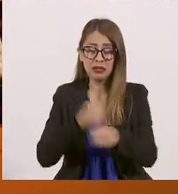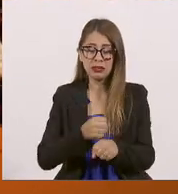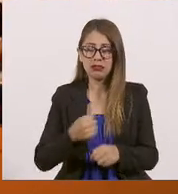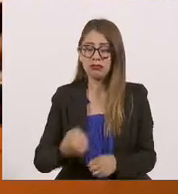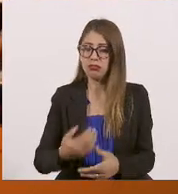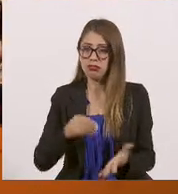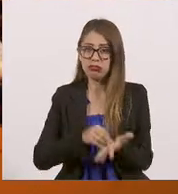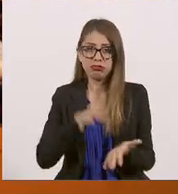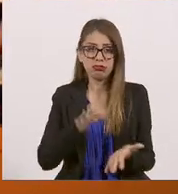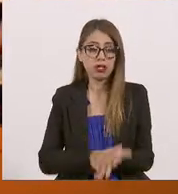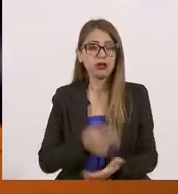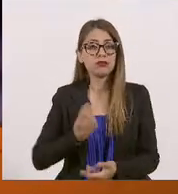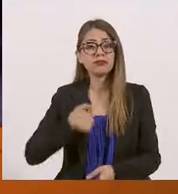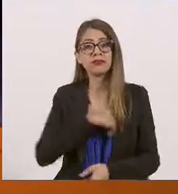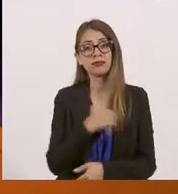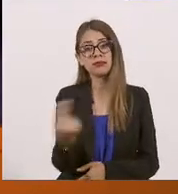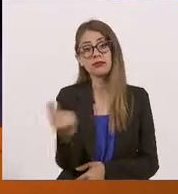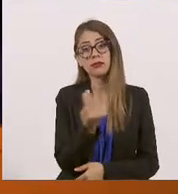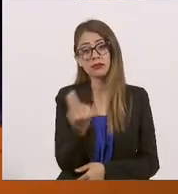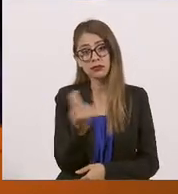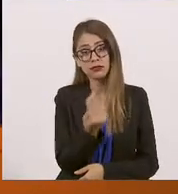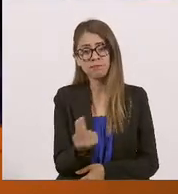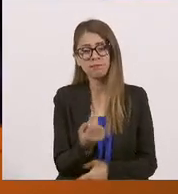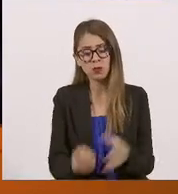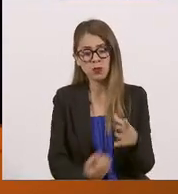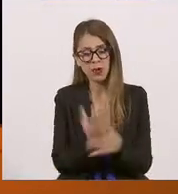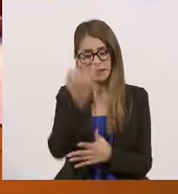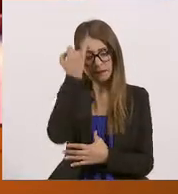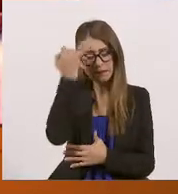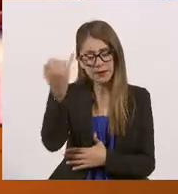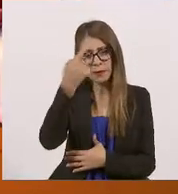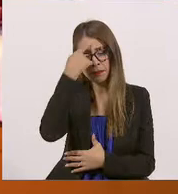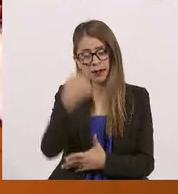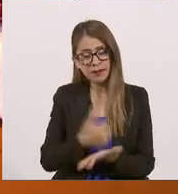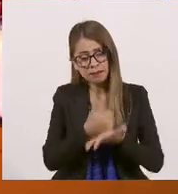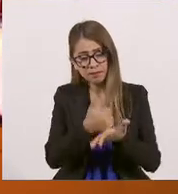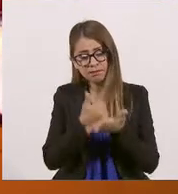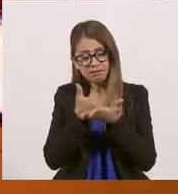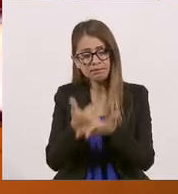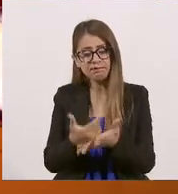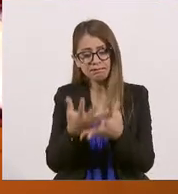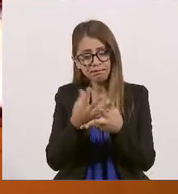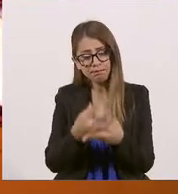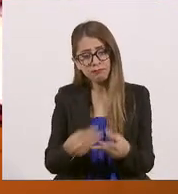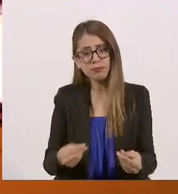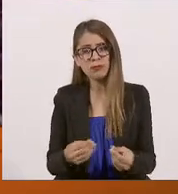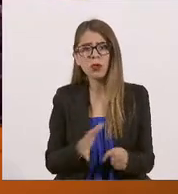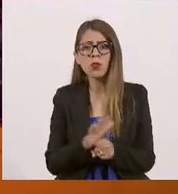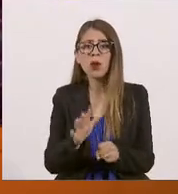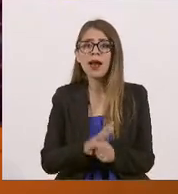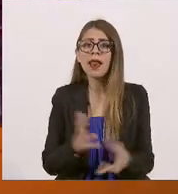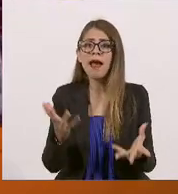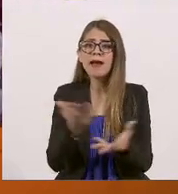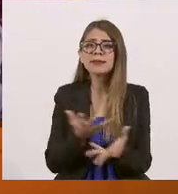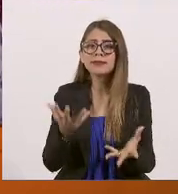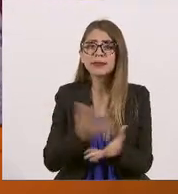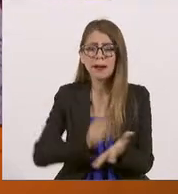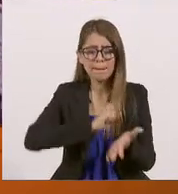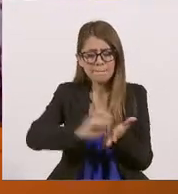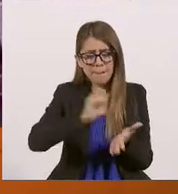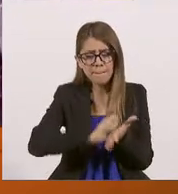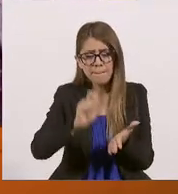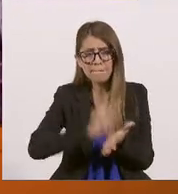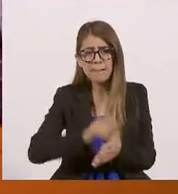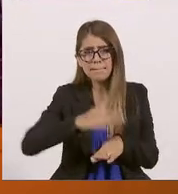y tenemos que encontrar estrategias para comenzar a sanar cada uno de ellos. En realidad no se trata de hacer libros, sino de ver cómo